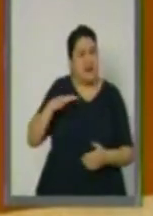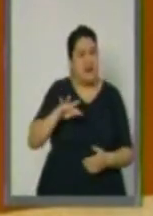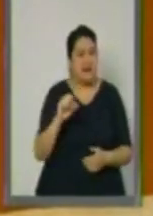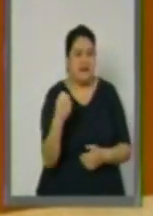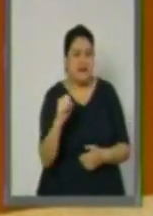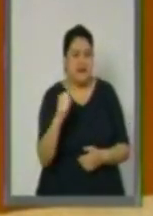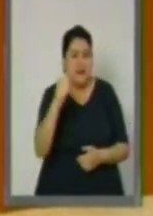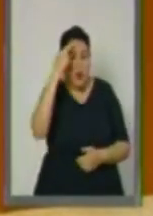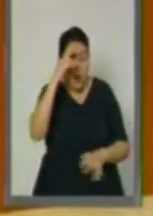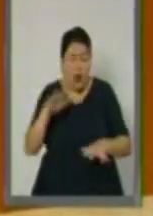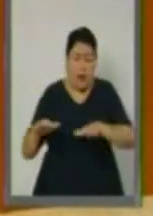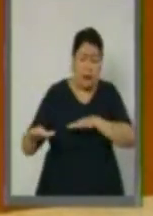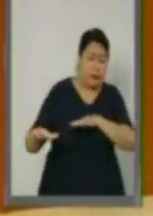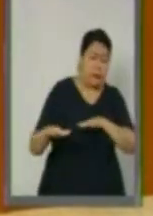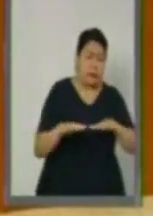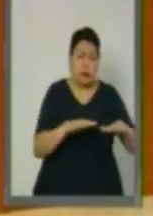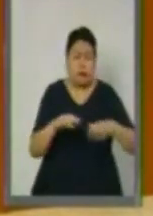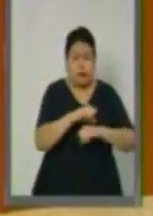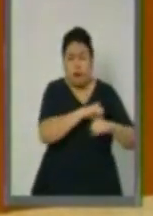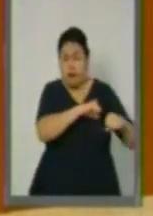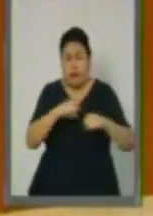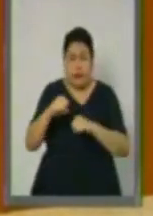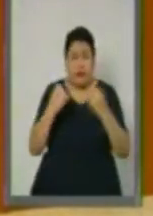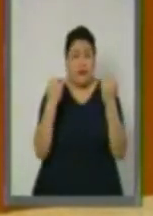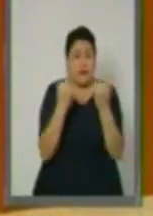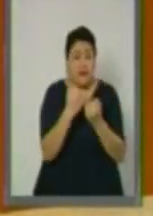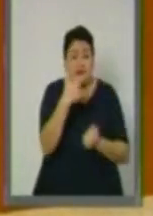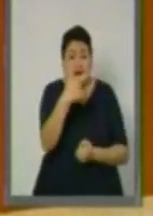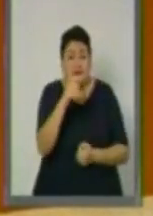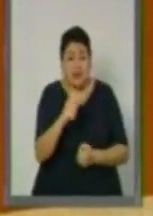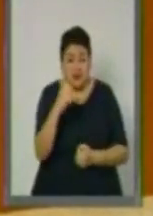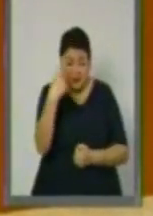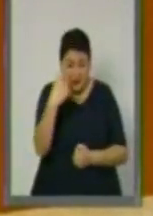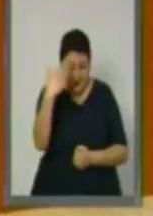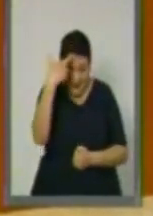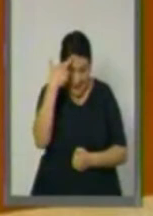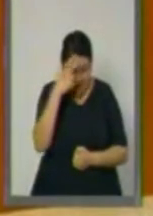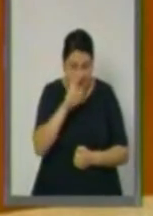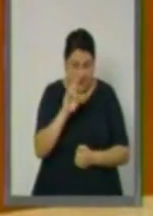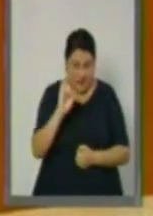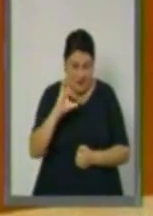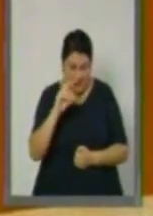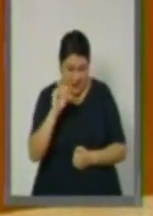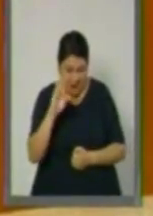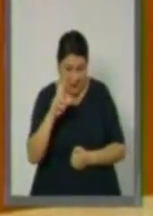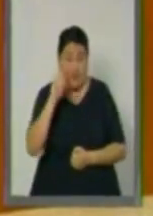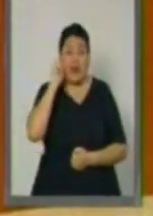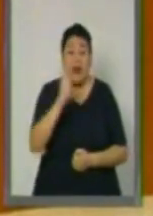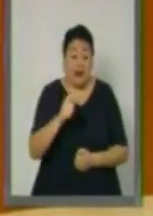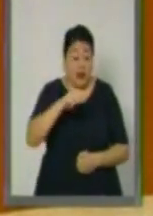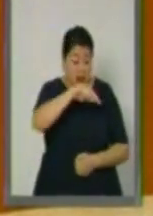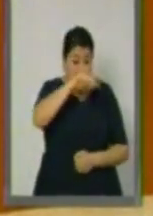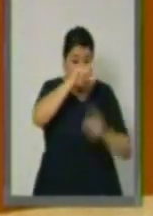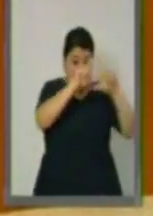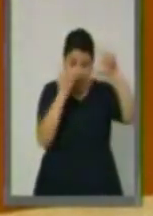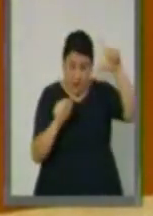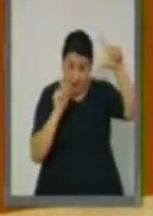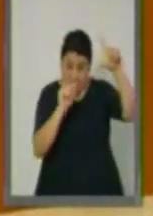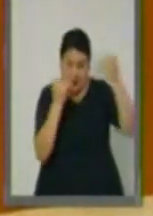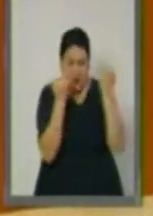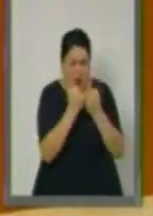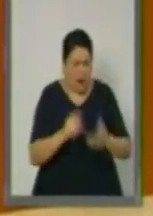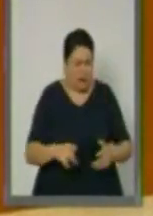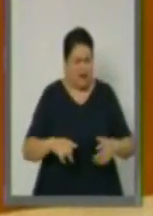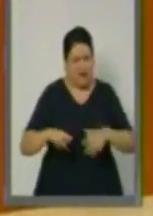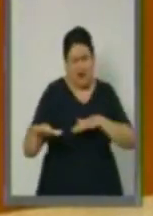este sismo que se reportó de esta magnitud del 7.1, el cual fue sentido fuertemente en el centro del país, ocasionando